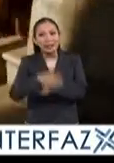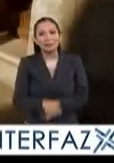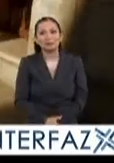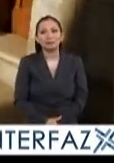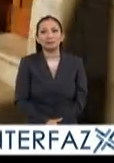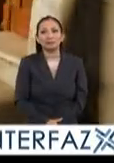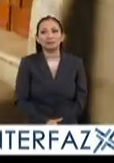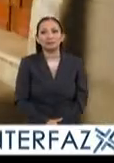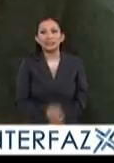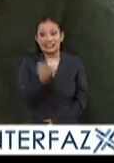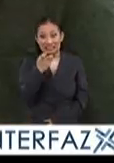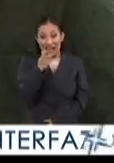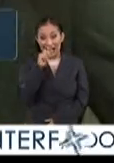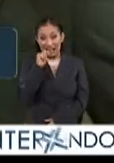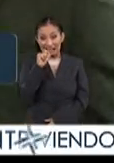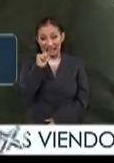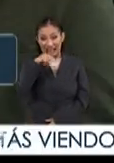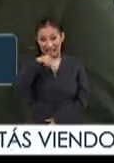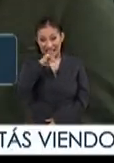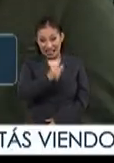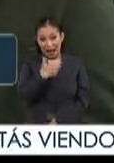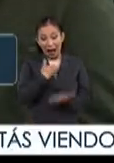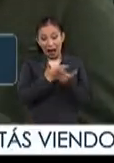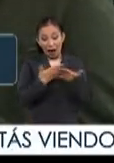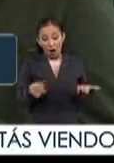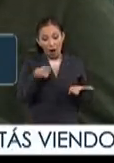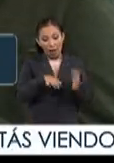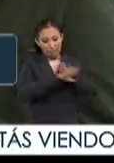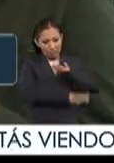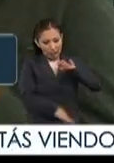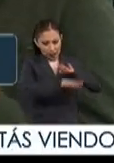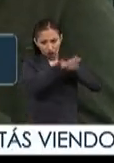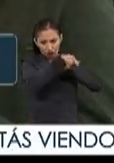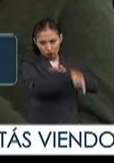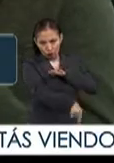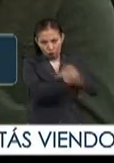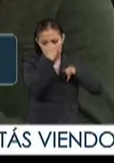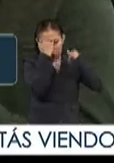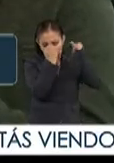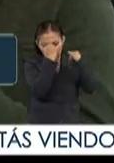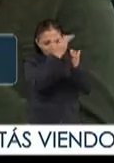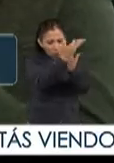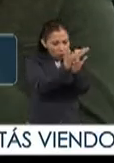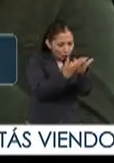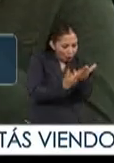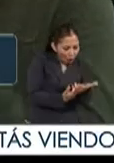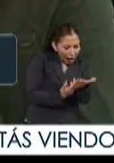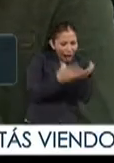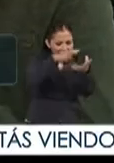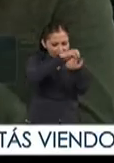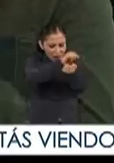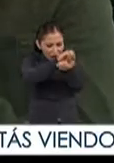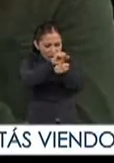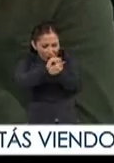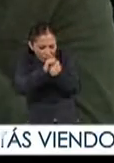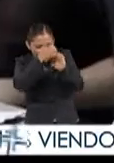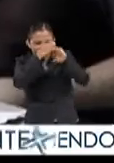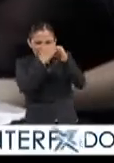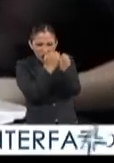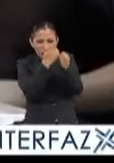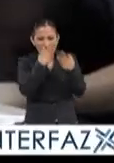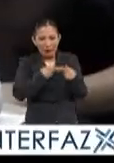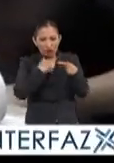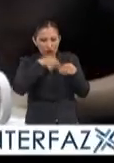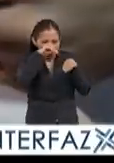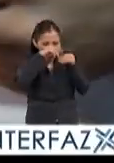a través de esta técnica se convierte a través lo básico del crear del dibujar del hacer la estructura los